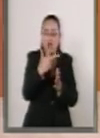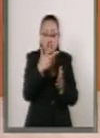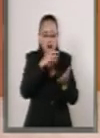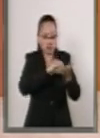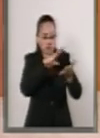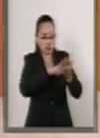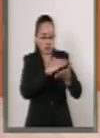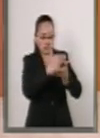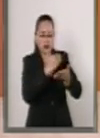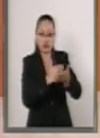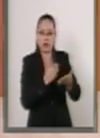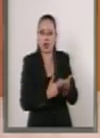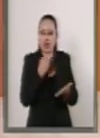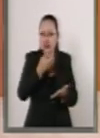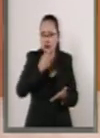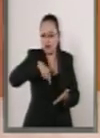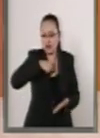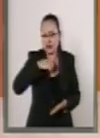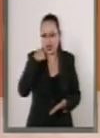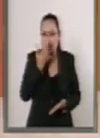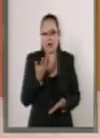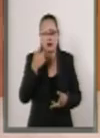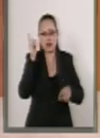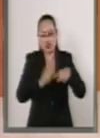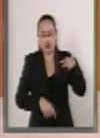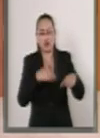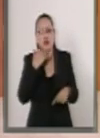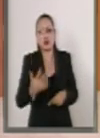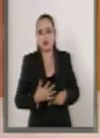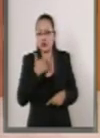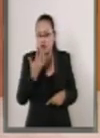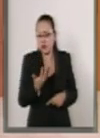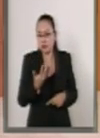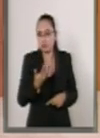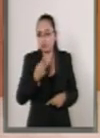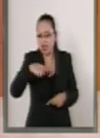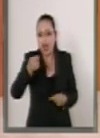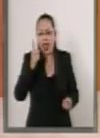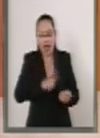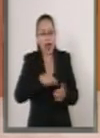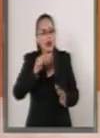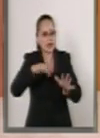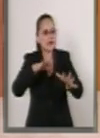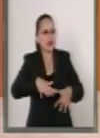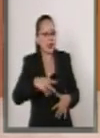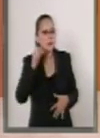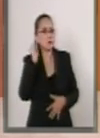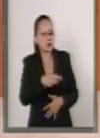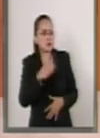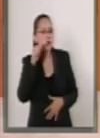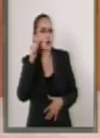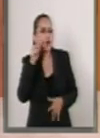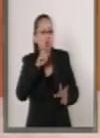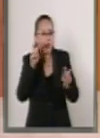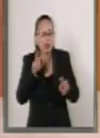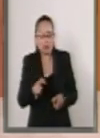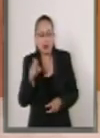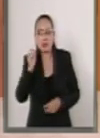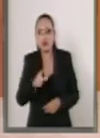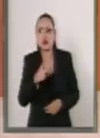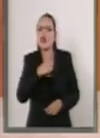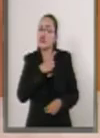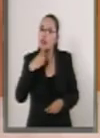Si queremos combatir la corrupción que tanto se habla aquí, tenemos que tener un